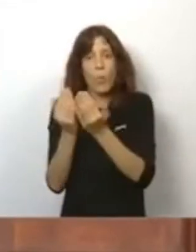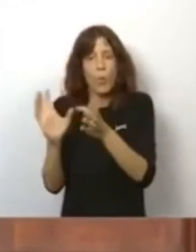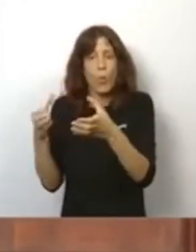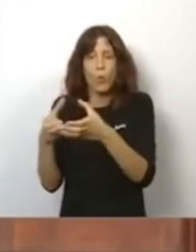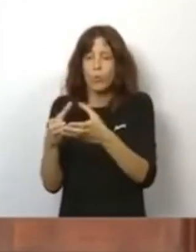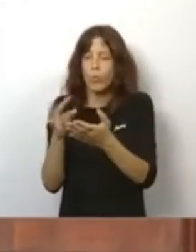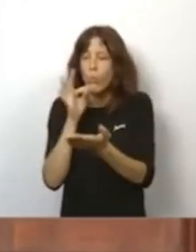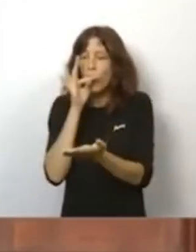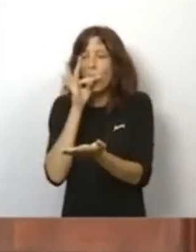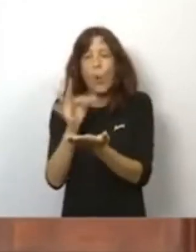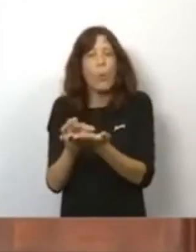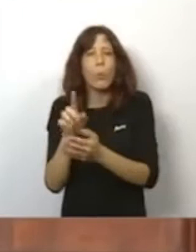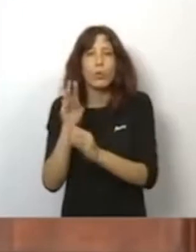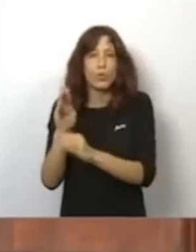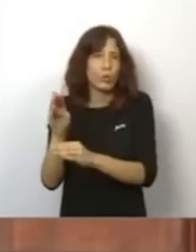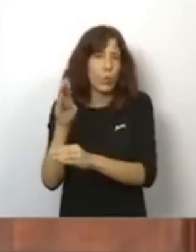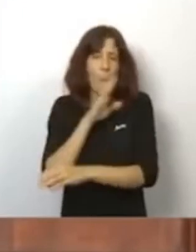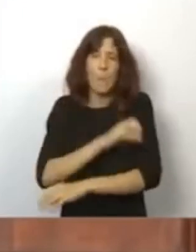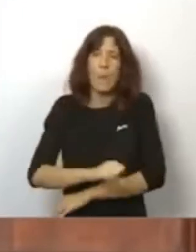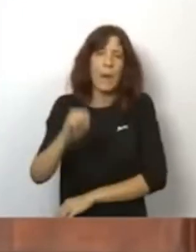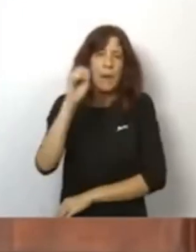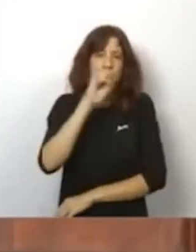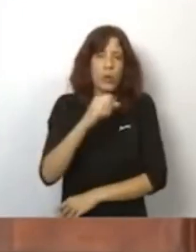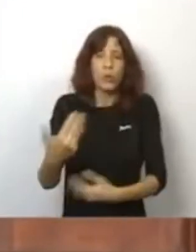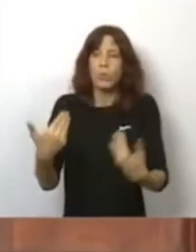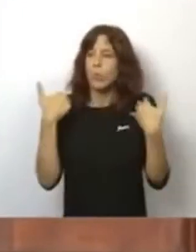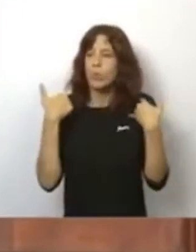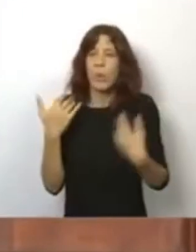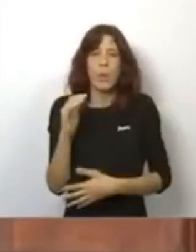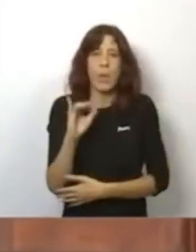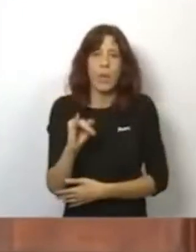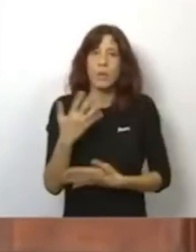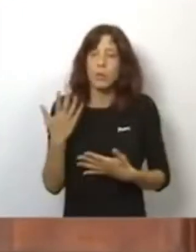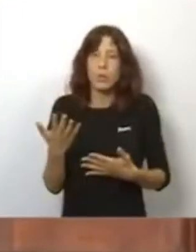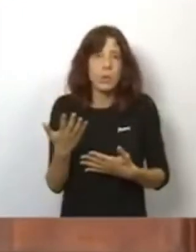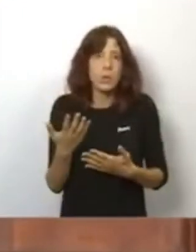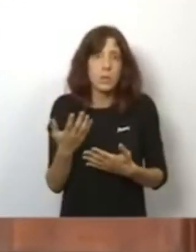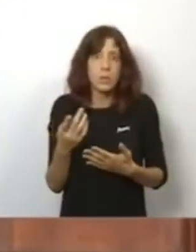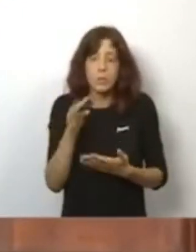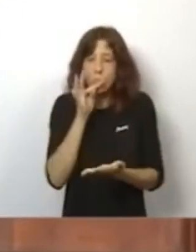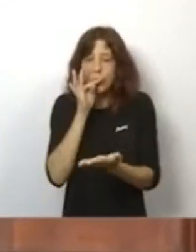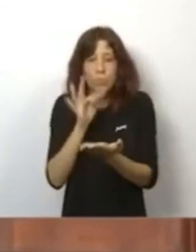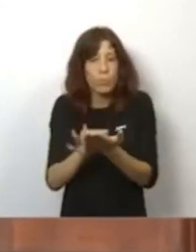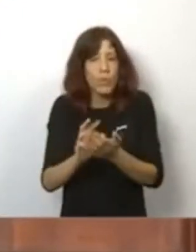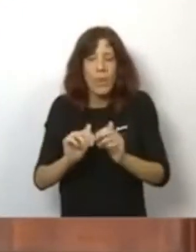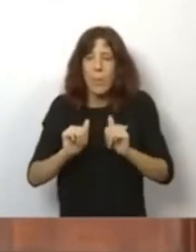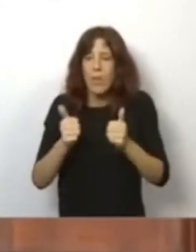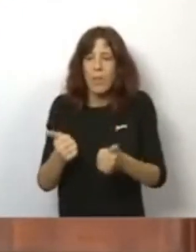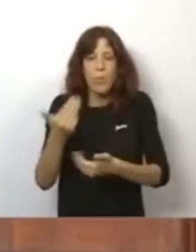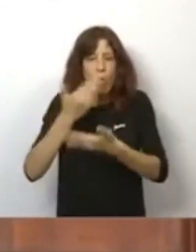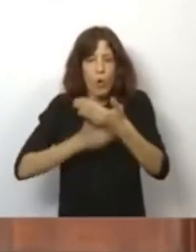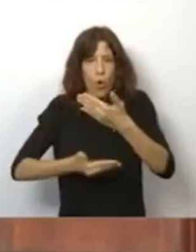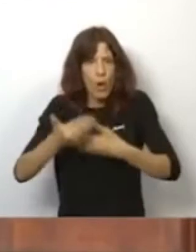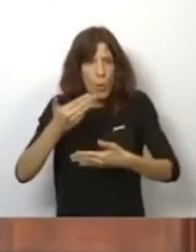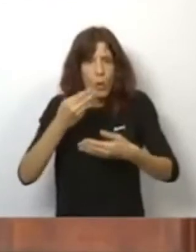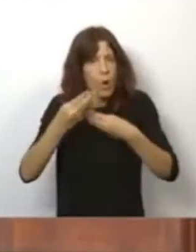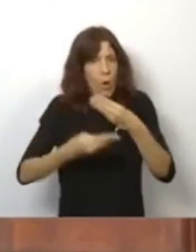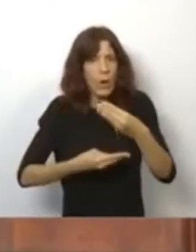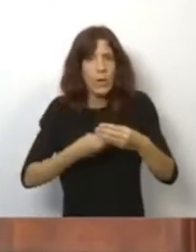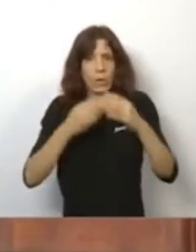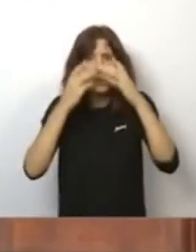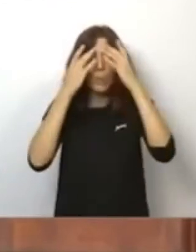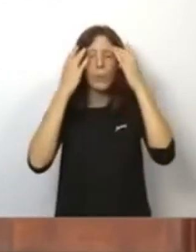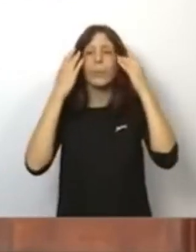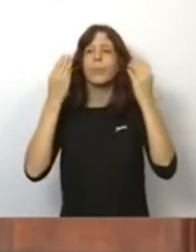un compromiso extraordinario. Y a eso vamos a apelar porque están comprometidos desde el principio. Han formado, inclusive,